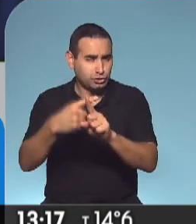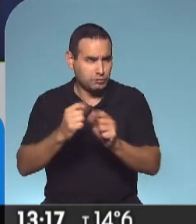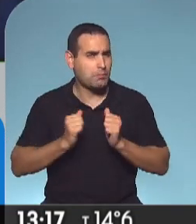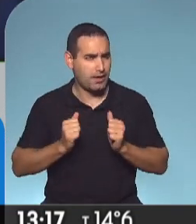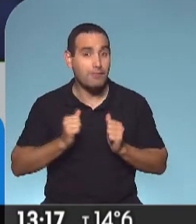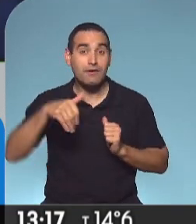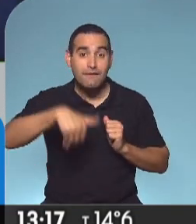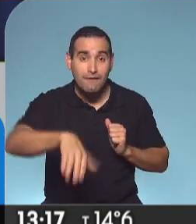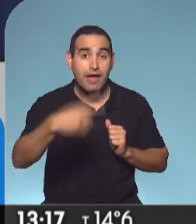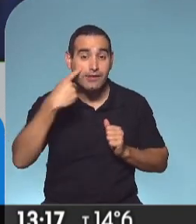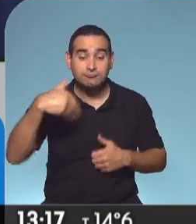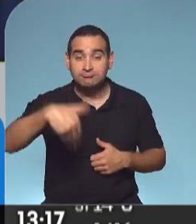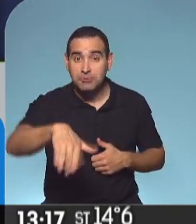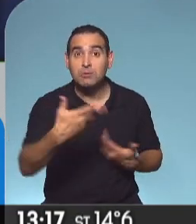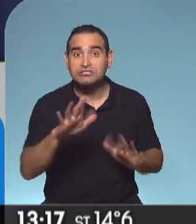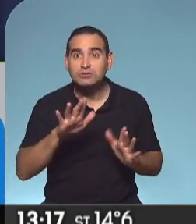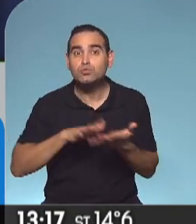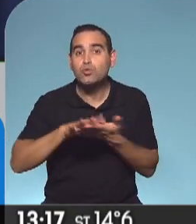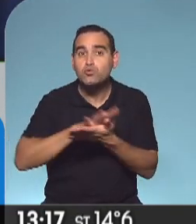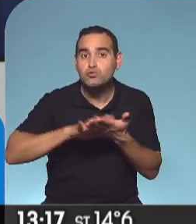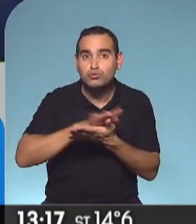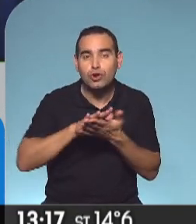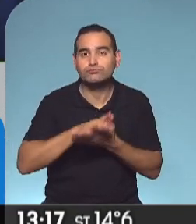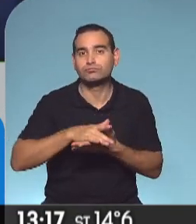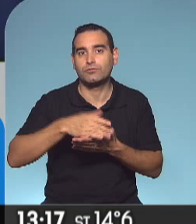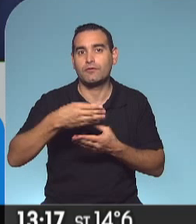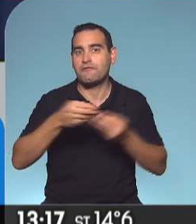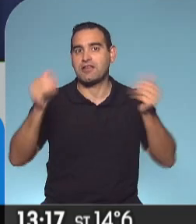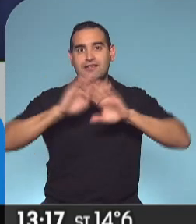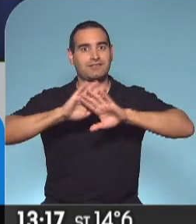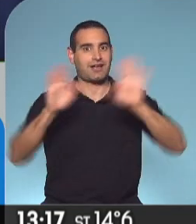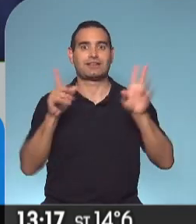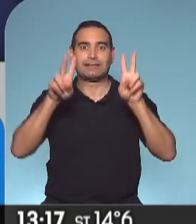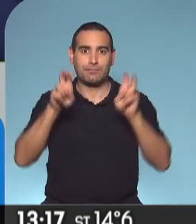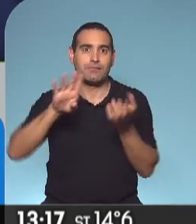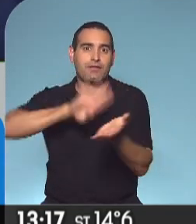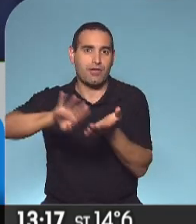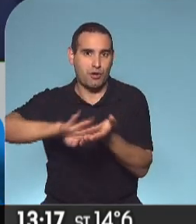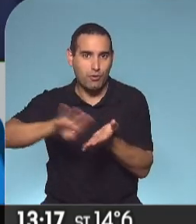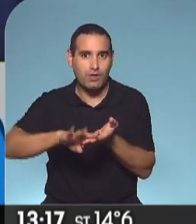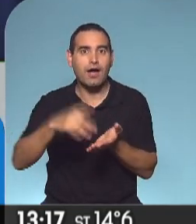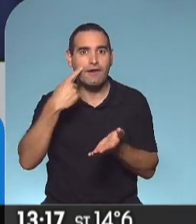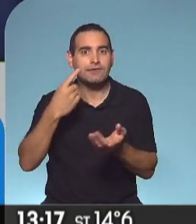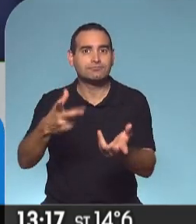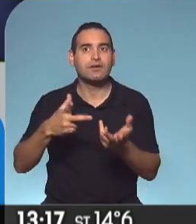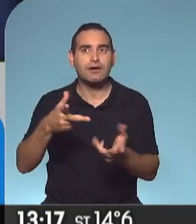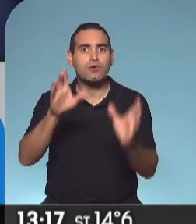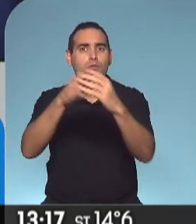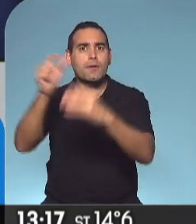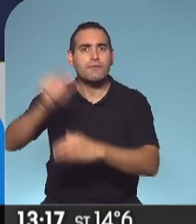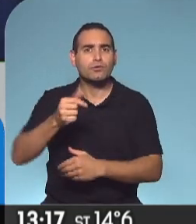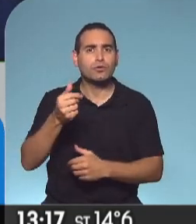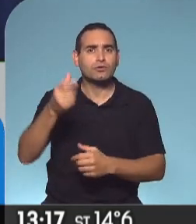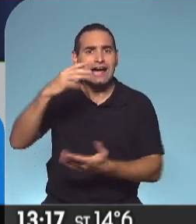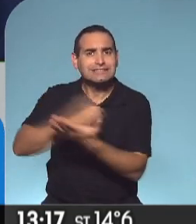próximos días tengamos la solución definitiva de este problema de la deuda, que se conozca el número de adhesiones y si sea este